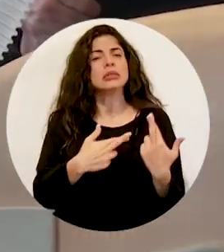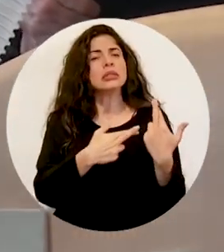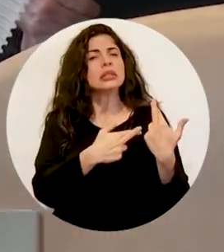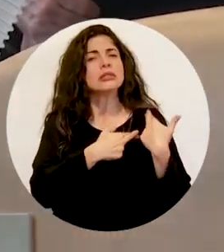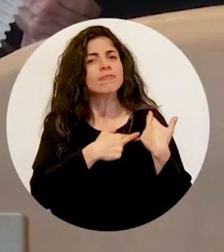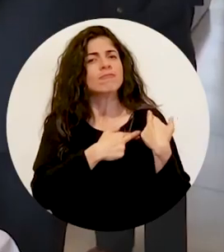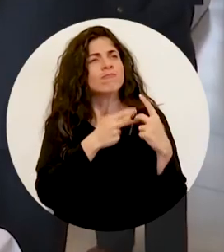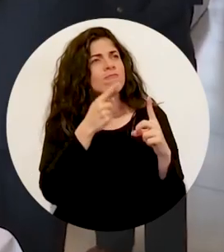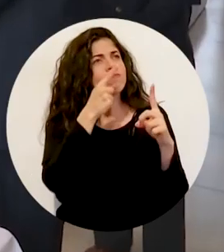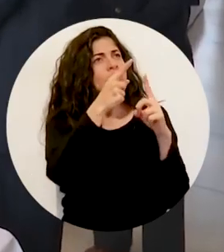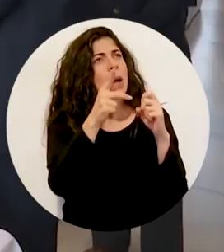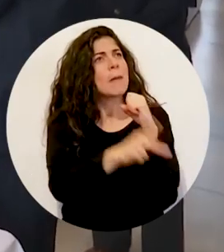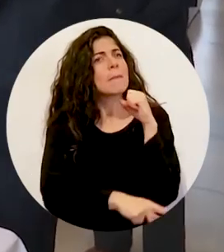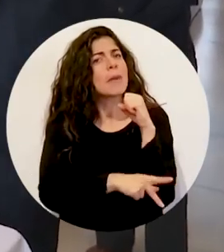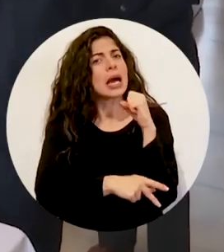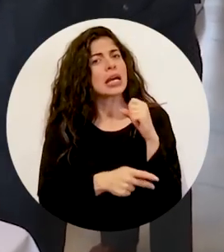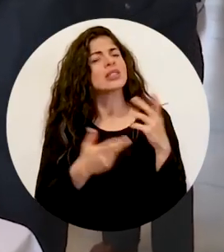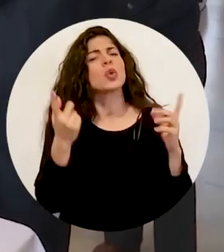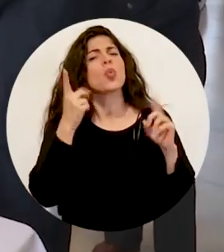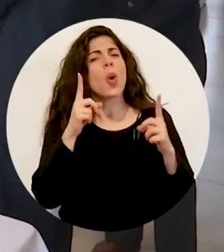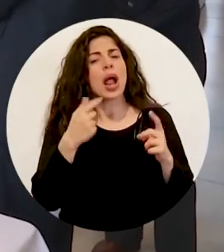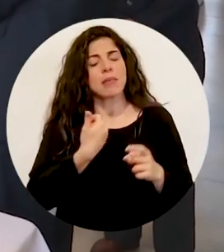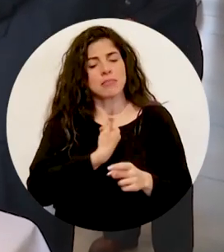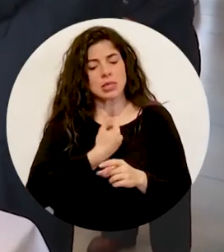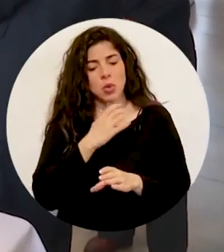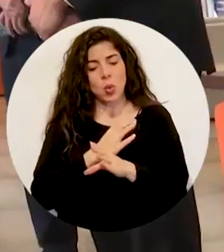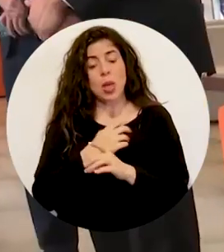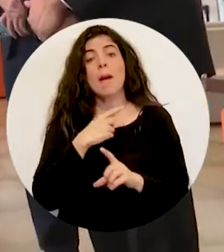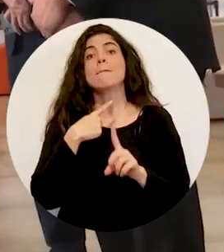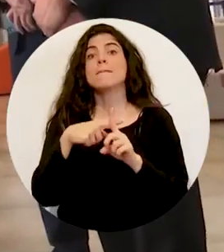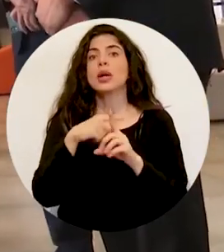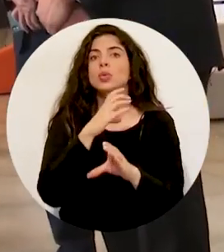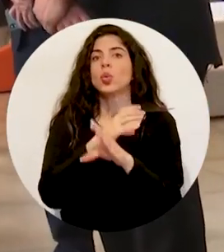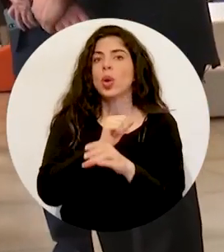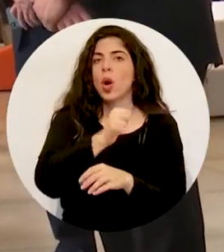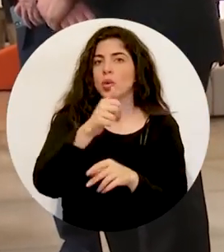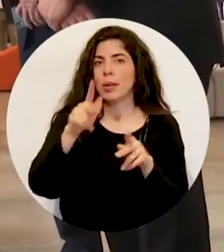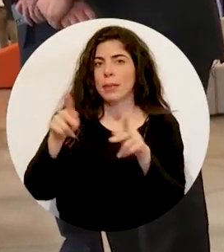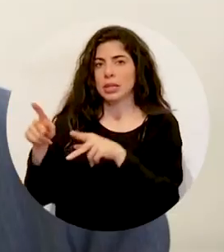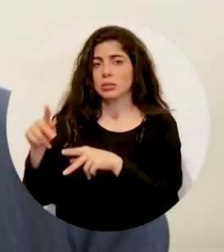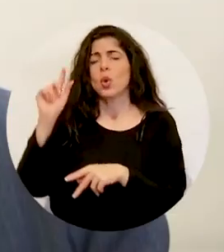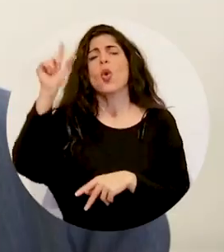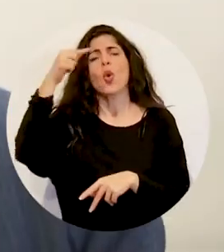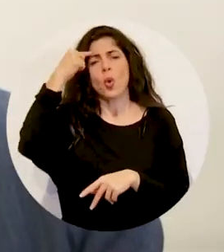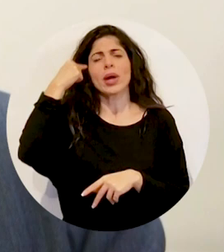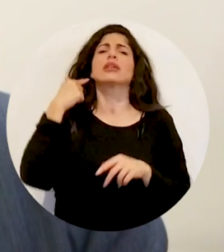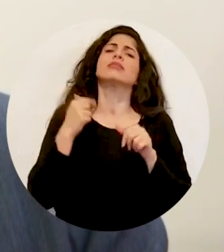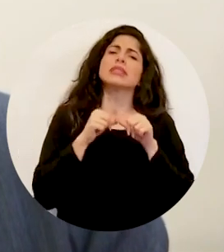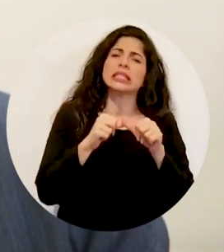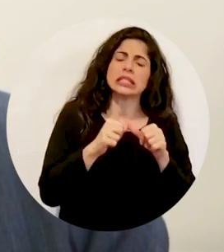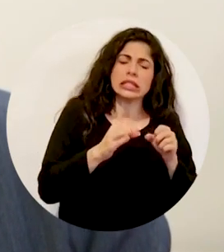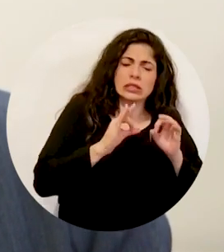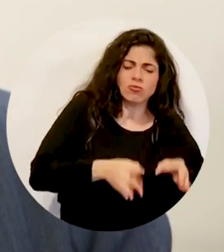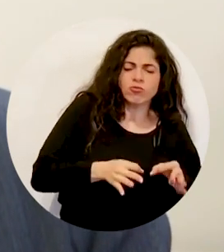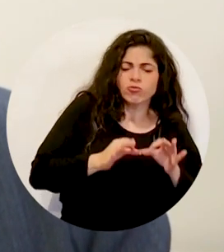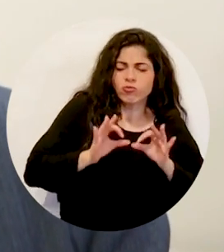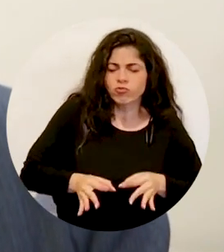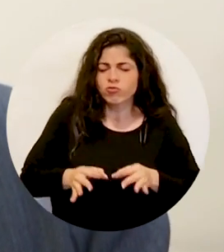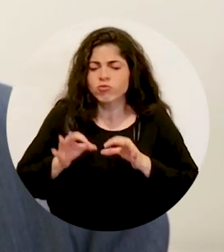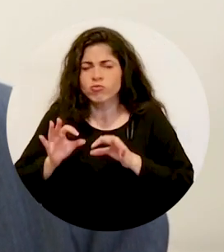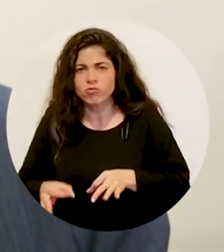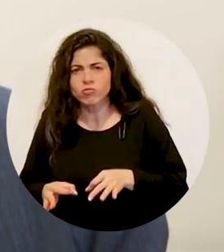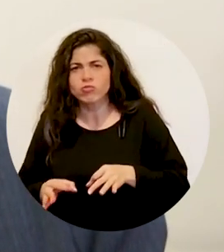patriótico es cuidarnos y cuidar a los demás. El gobierno seguirá tomando decisiones de manera contundente,